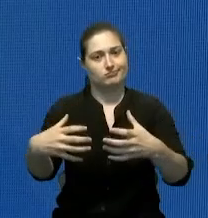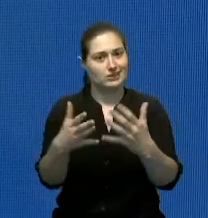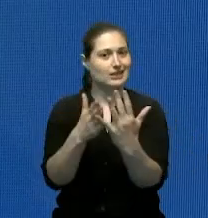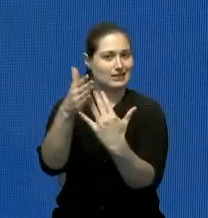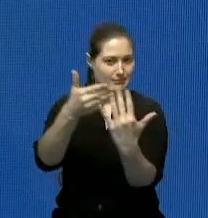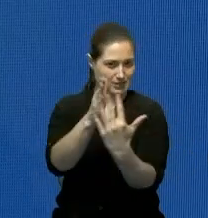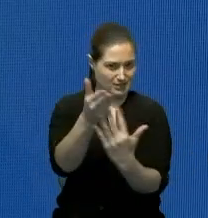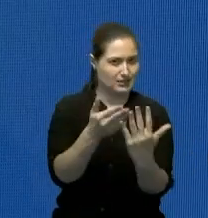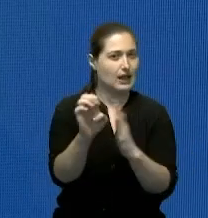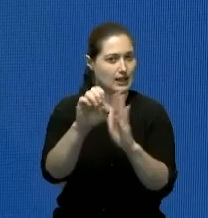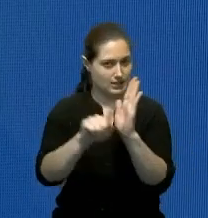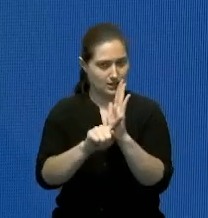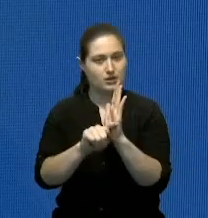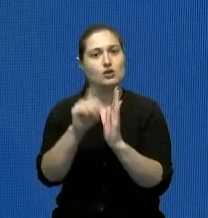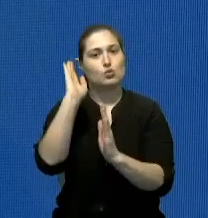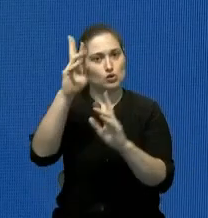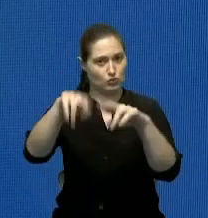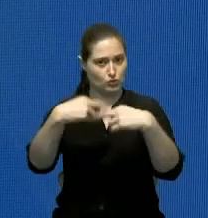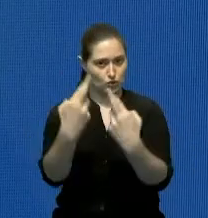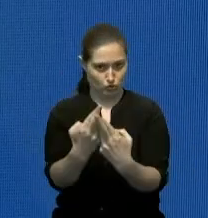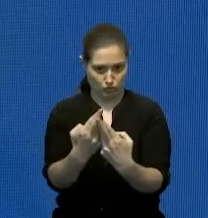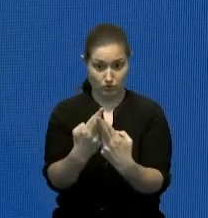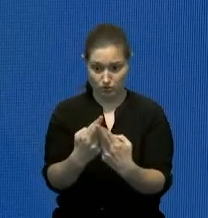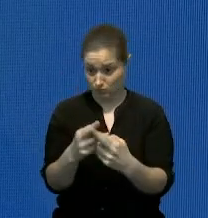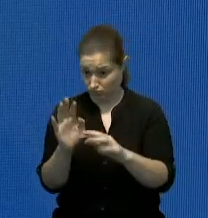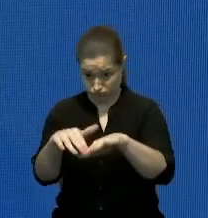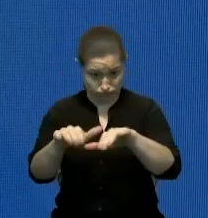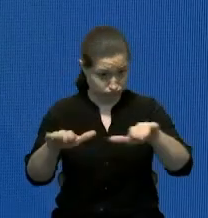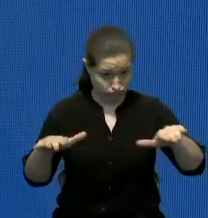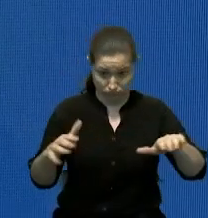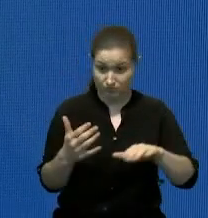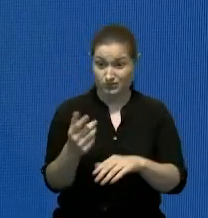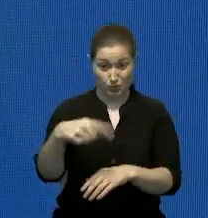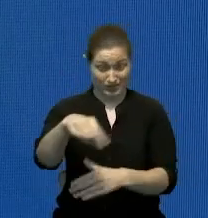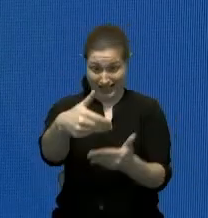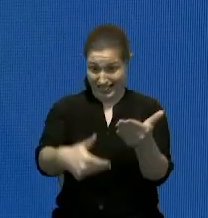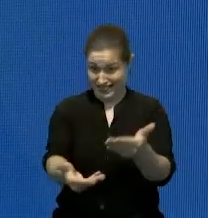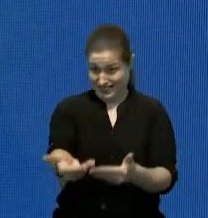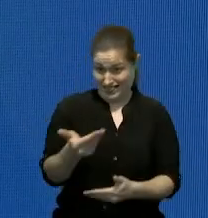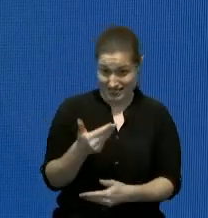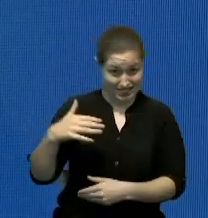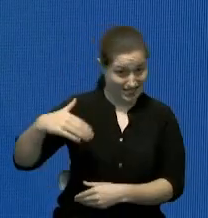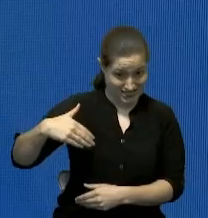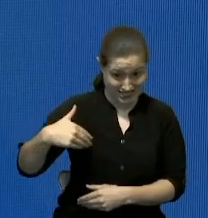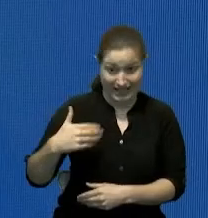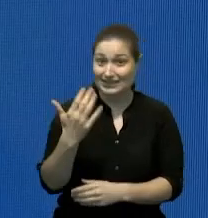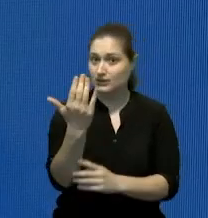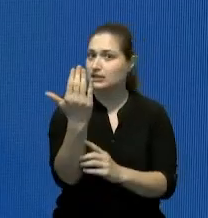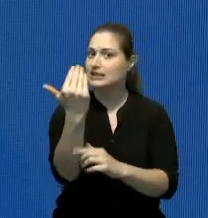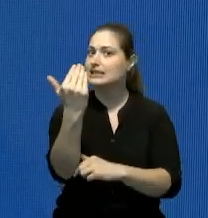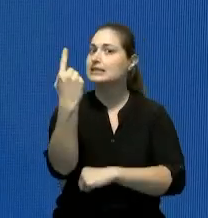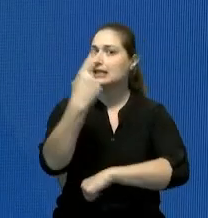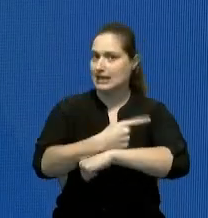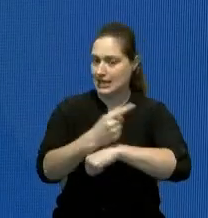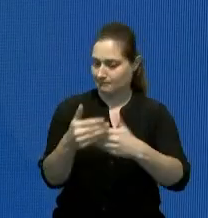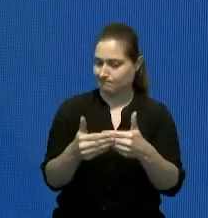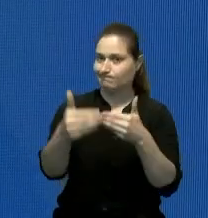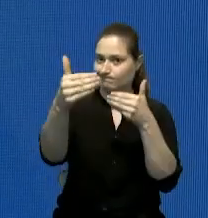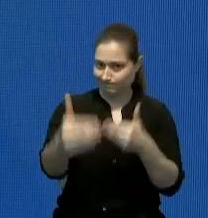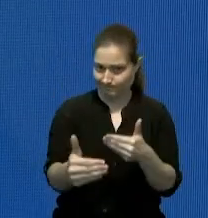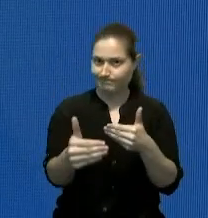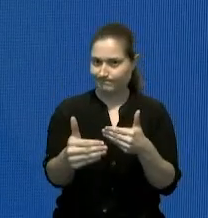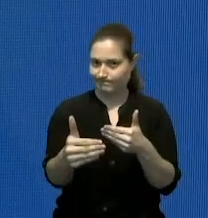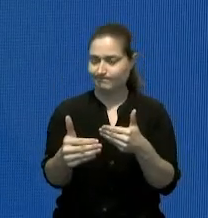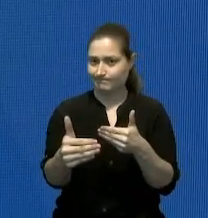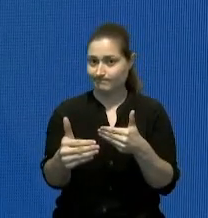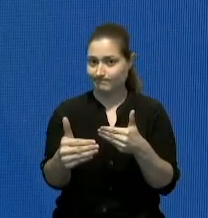días le vamos a dar un plazo de 15 días para que los que no lo han presentado a los diferentes niveles la presenten y